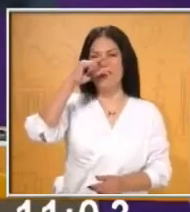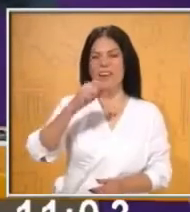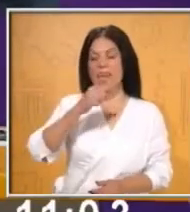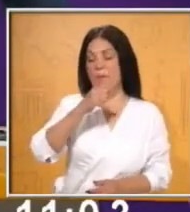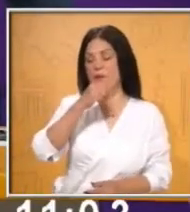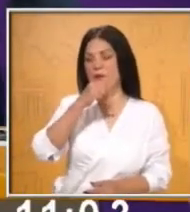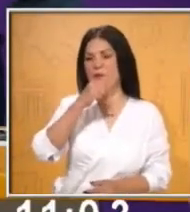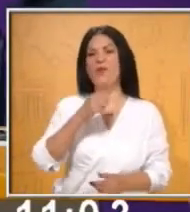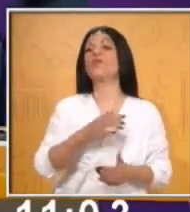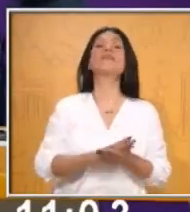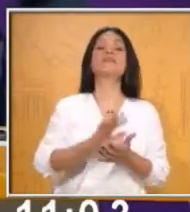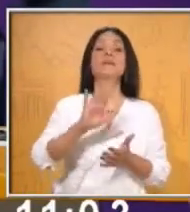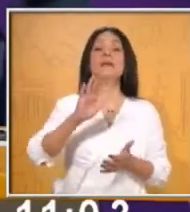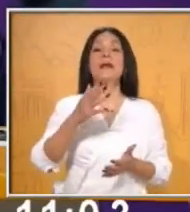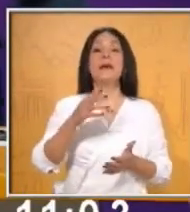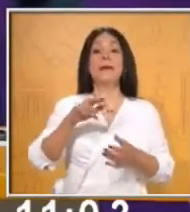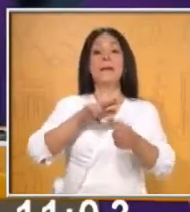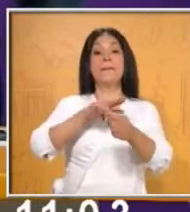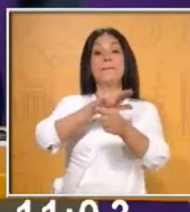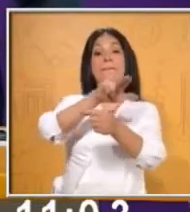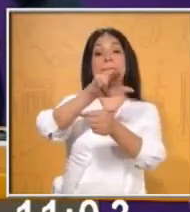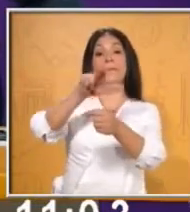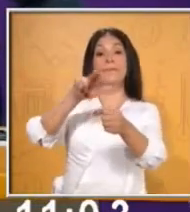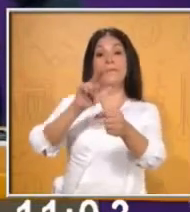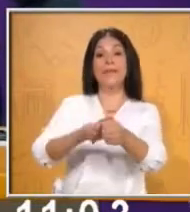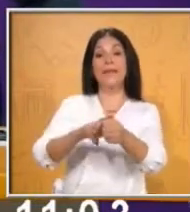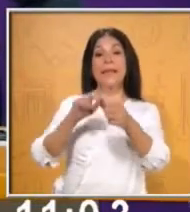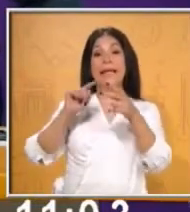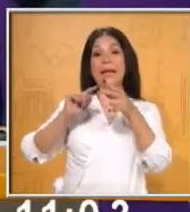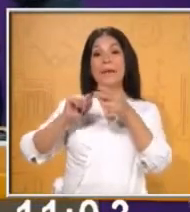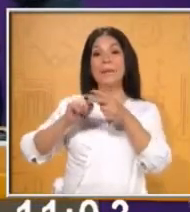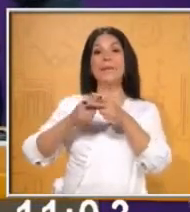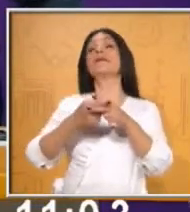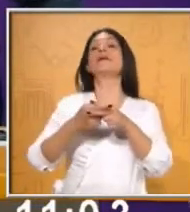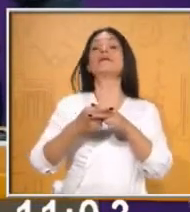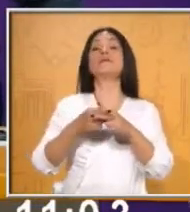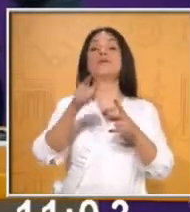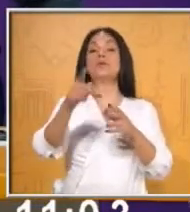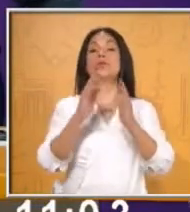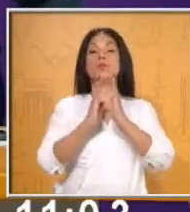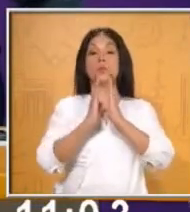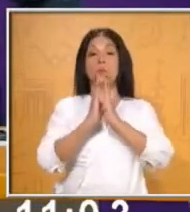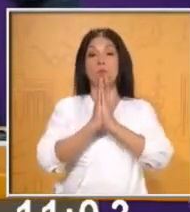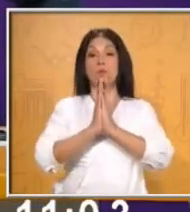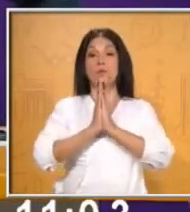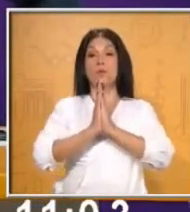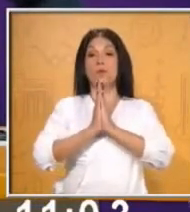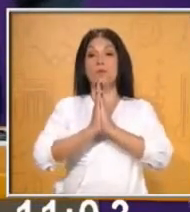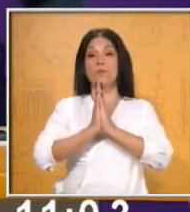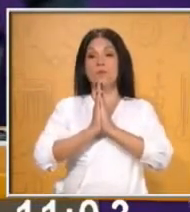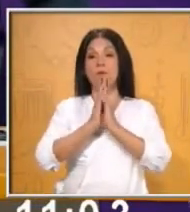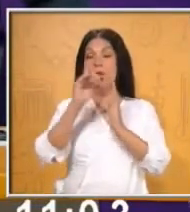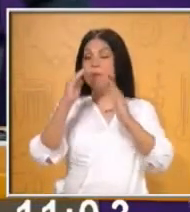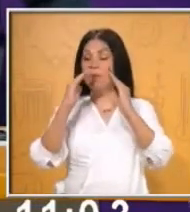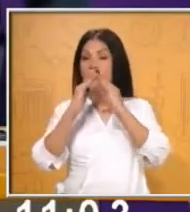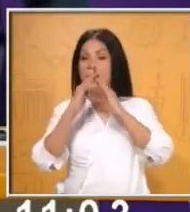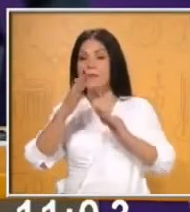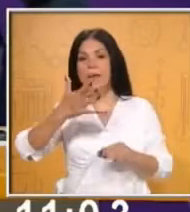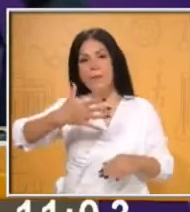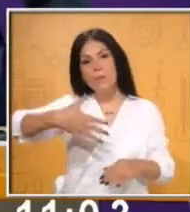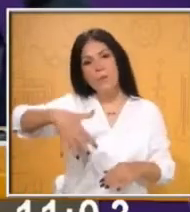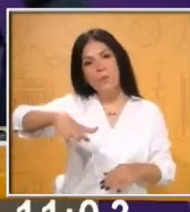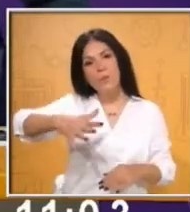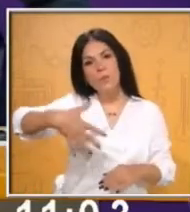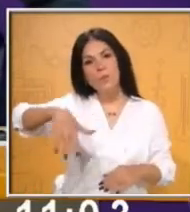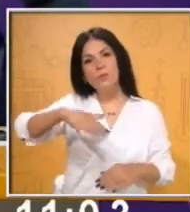naturales, pero antes de comenzar te voy a pedir un favor. Necesito que prepares una hoja que vas a utilizar para la tercera